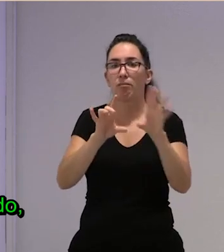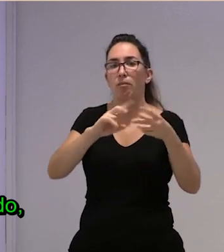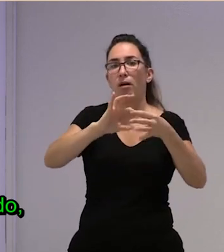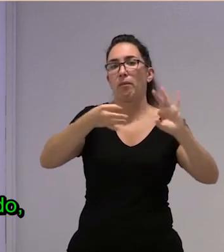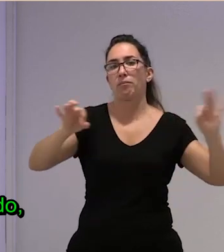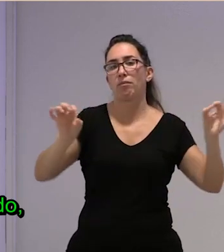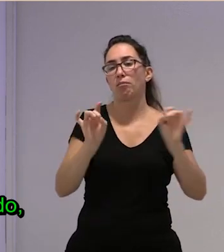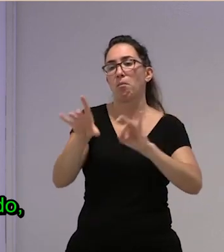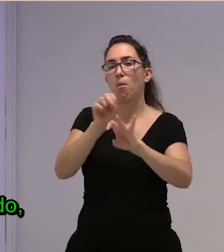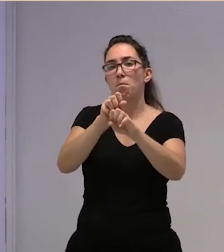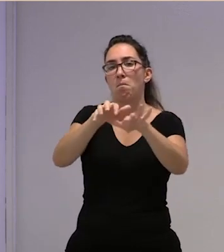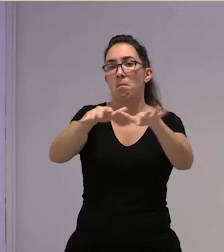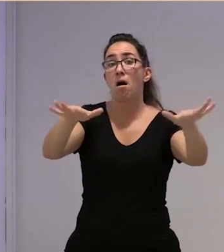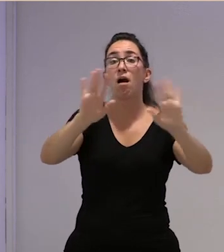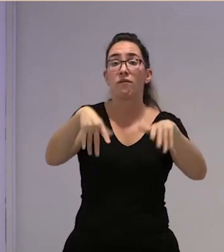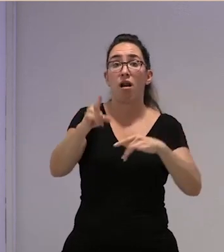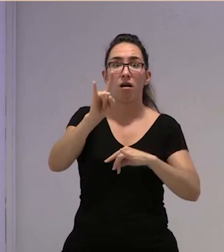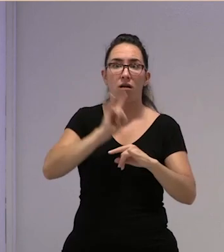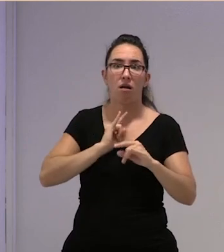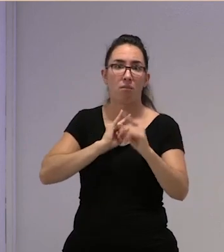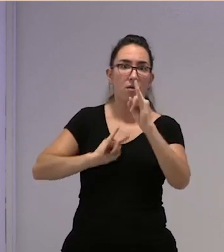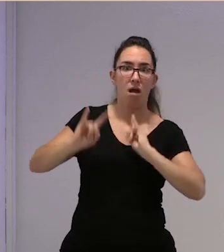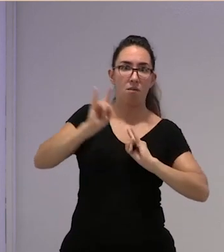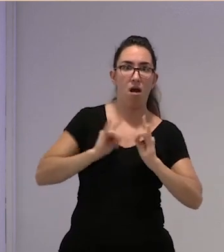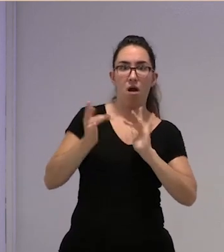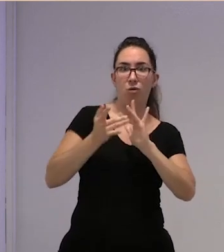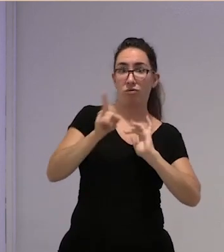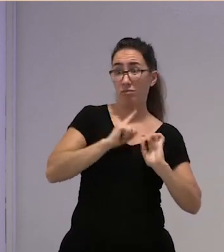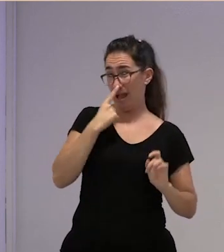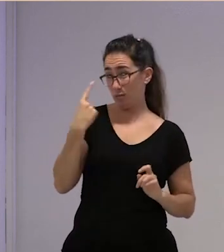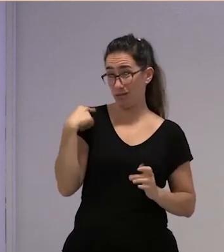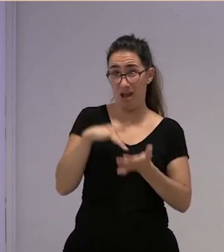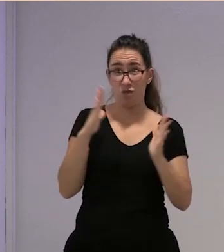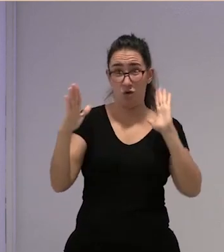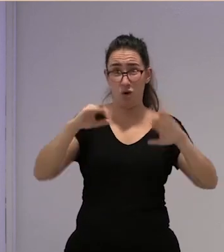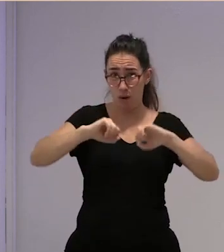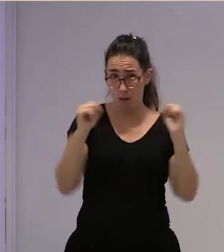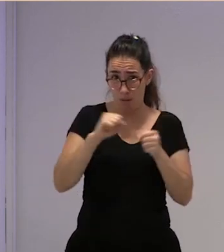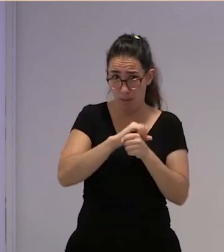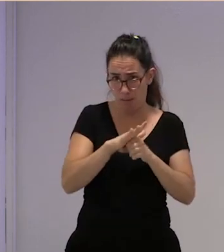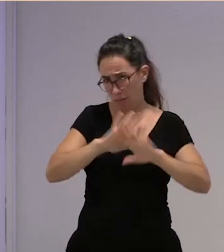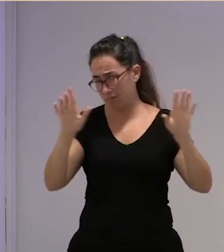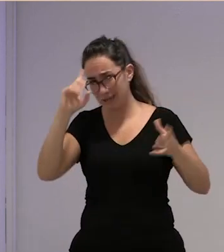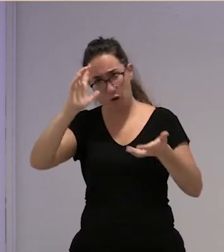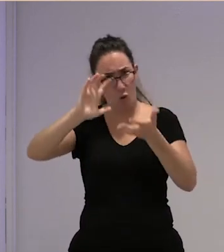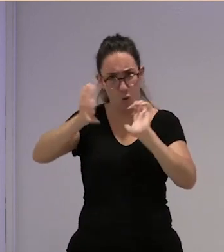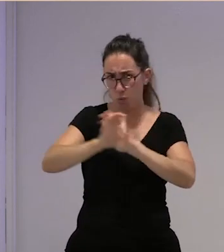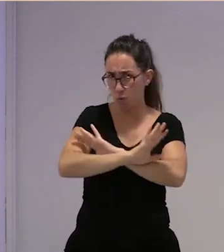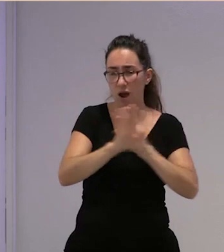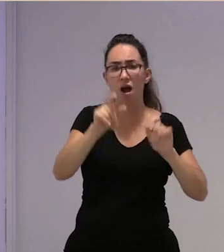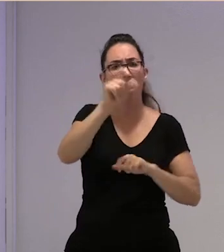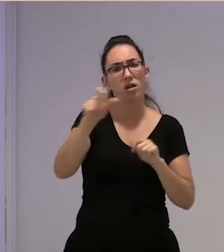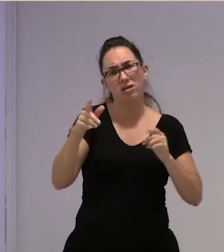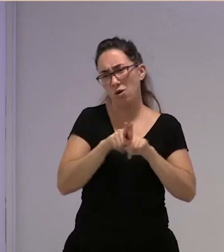empieza a llamarnos y el año pasado con la pandemia fue una auténtica locura y de auténticas barbaridades la gente